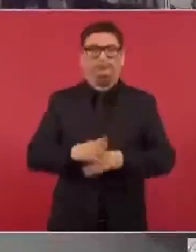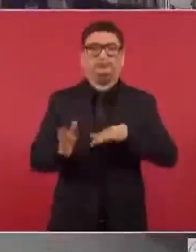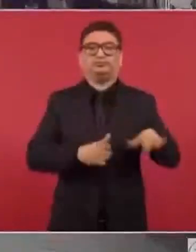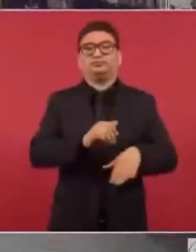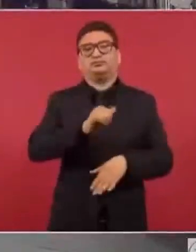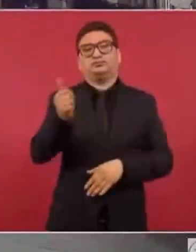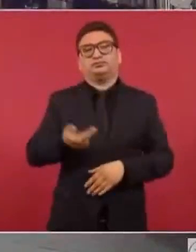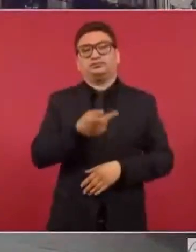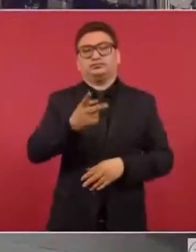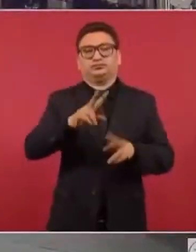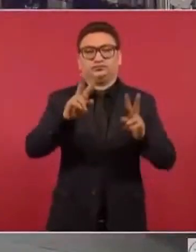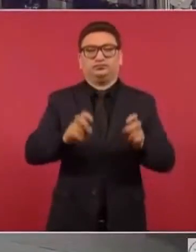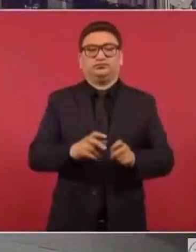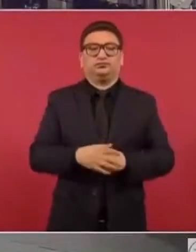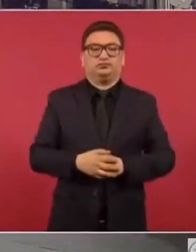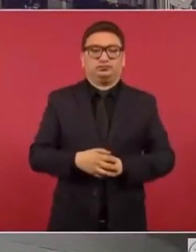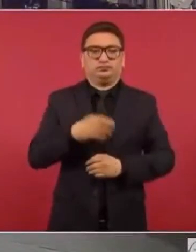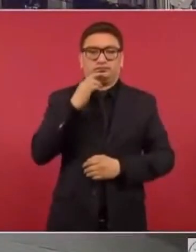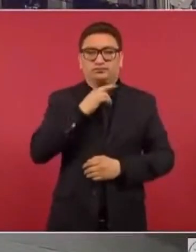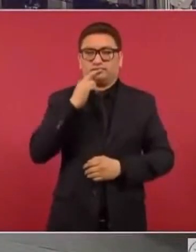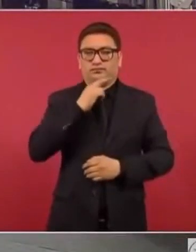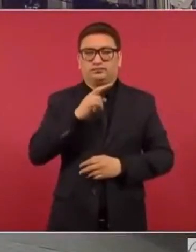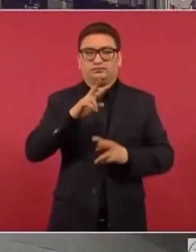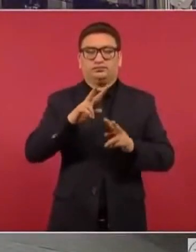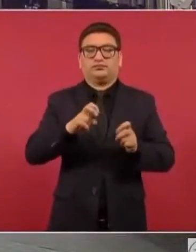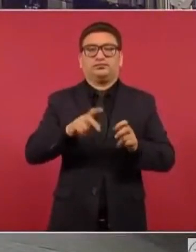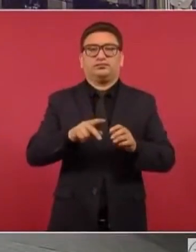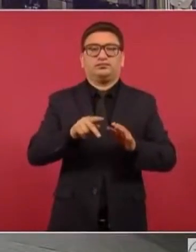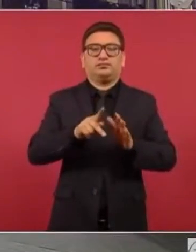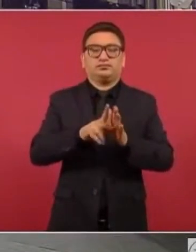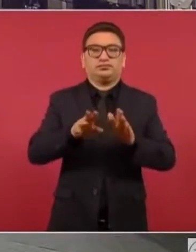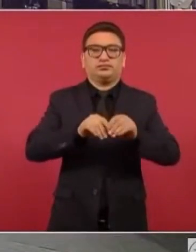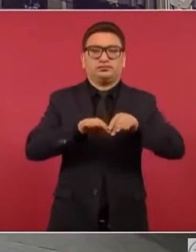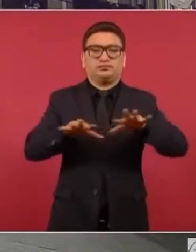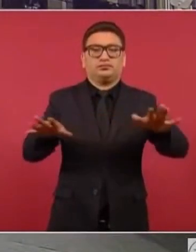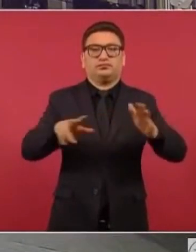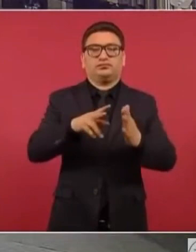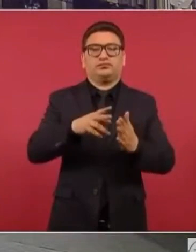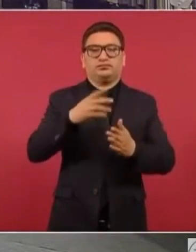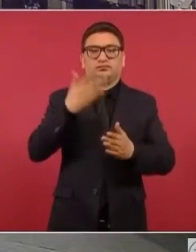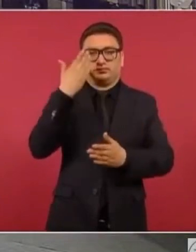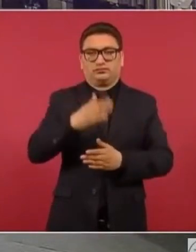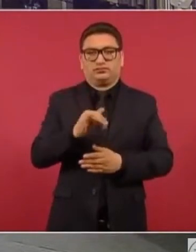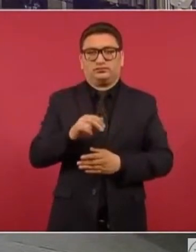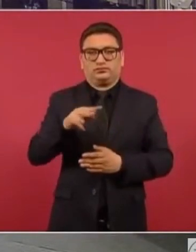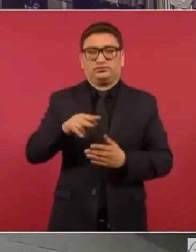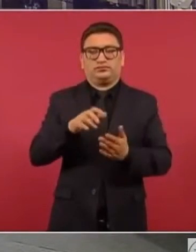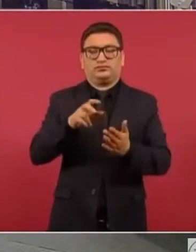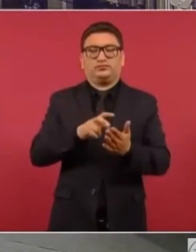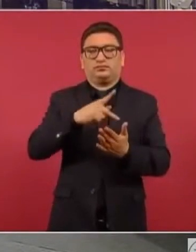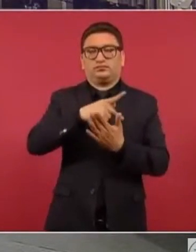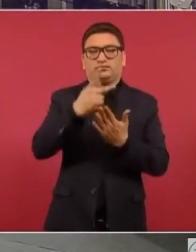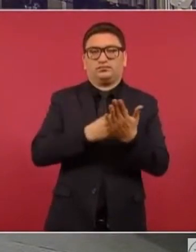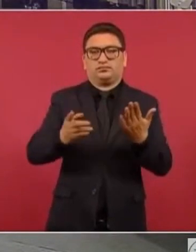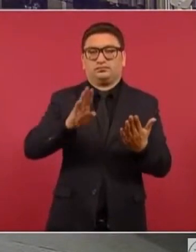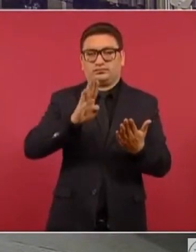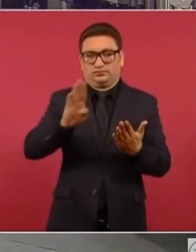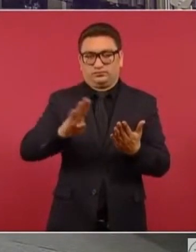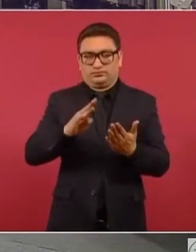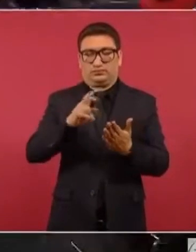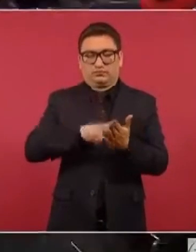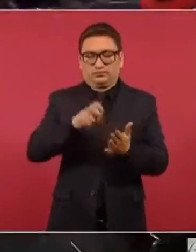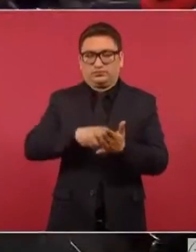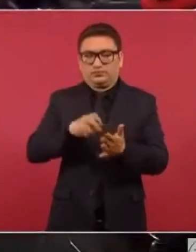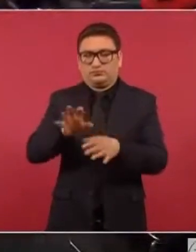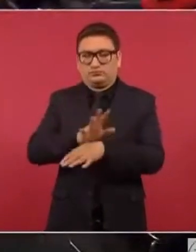Este tema, rápidamente, ¿qué está pasando con la publicación de la reforma electoral, del plan B de la reforma electoral? El día de ayer había